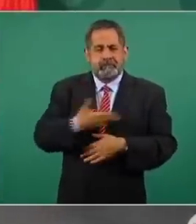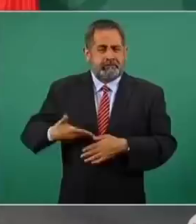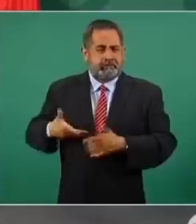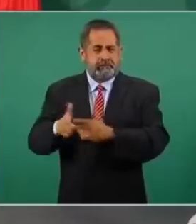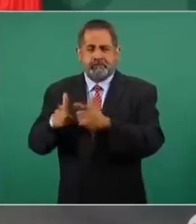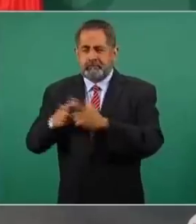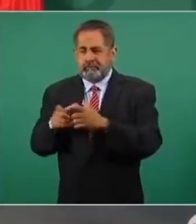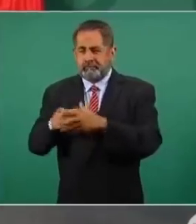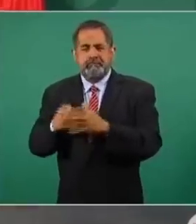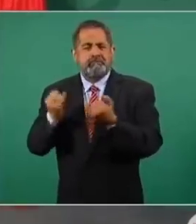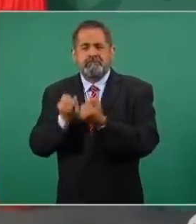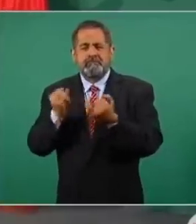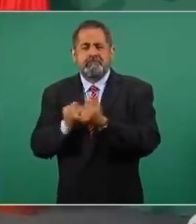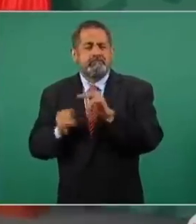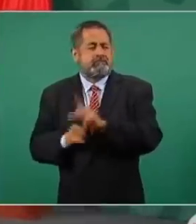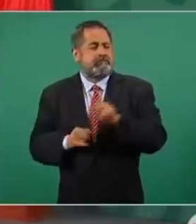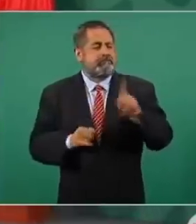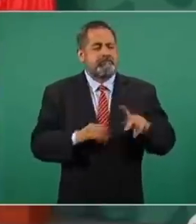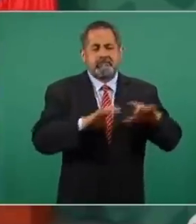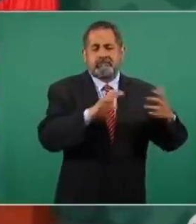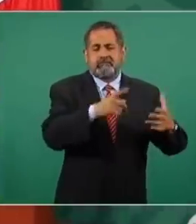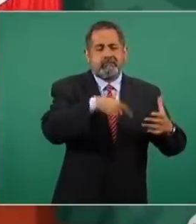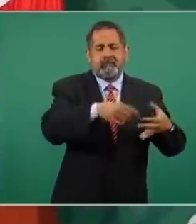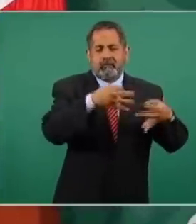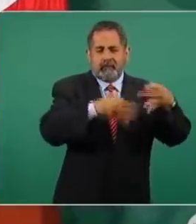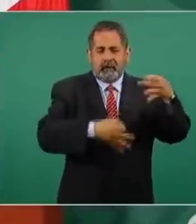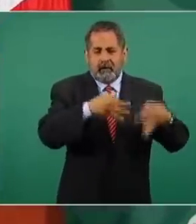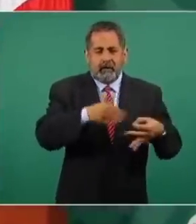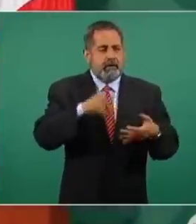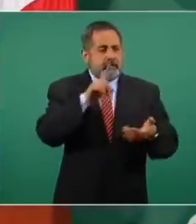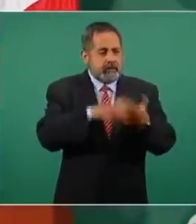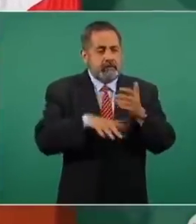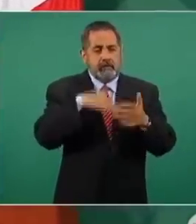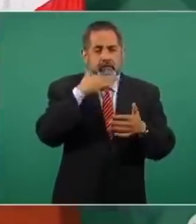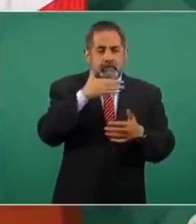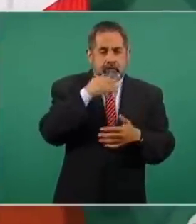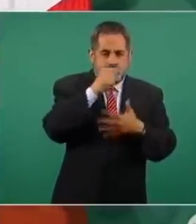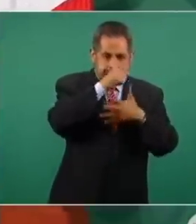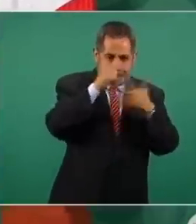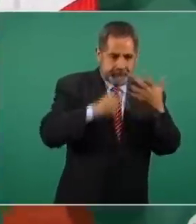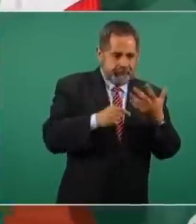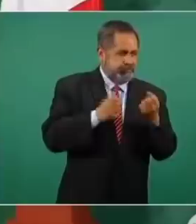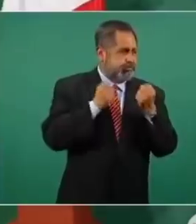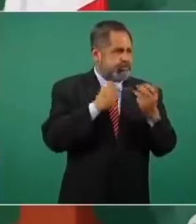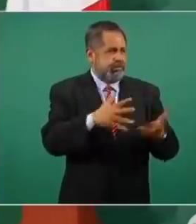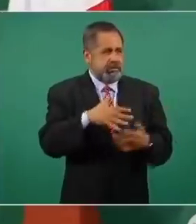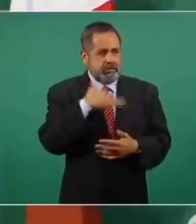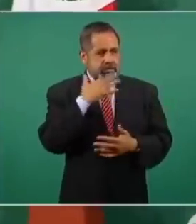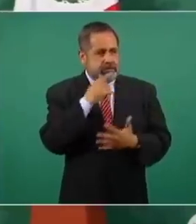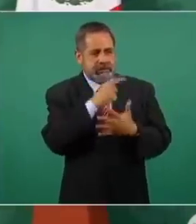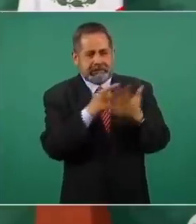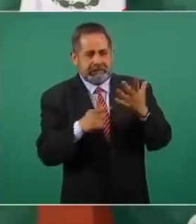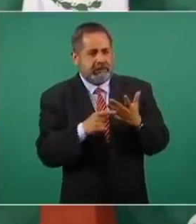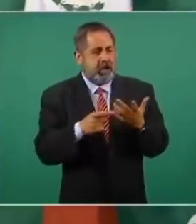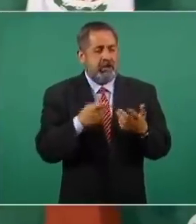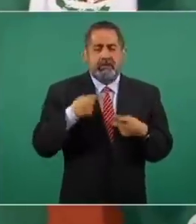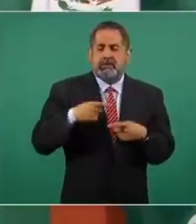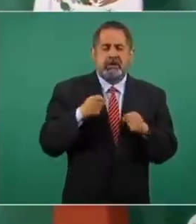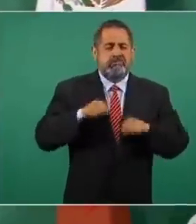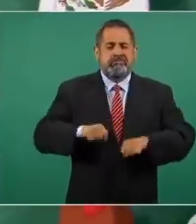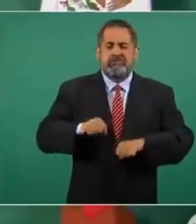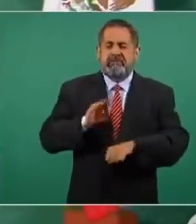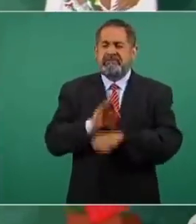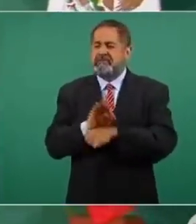hay muchos vicios, hay corrupción, hay nepotismo